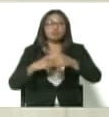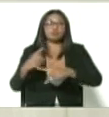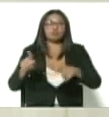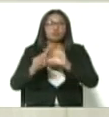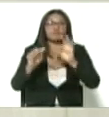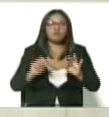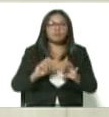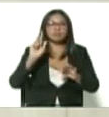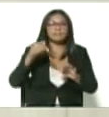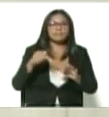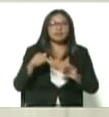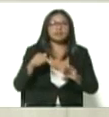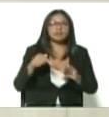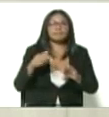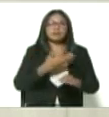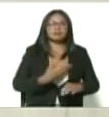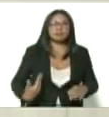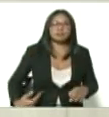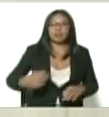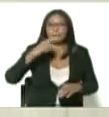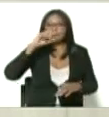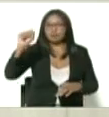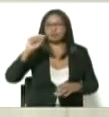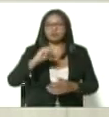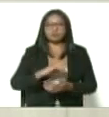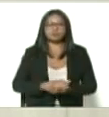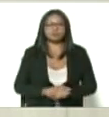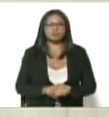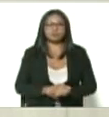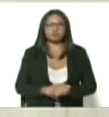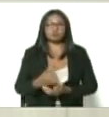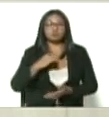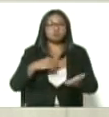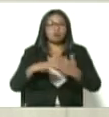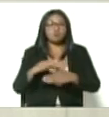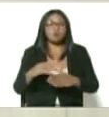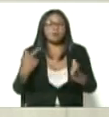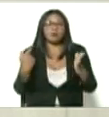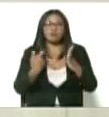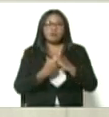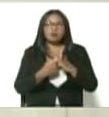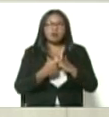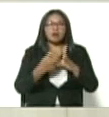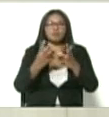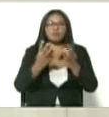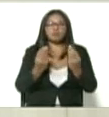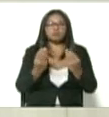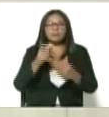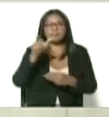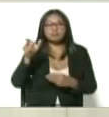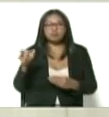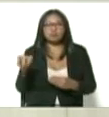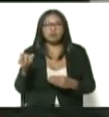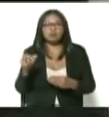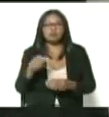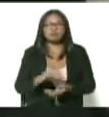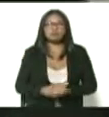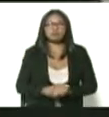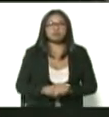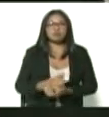el presidente Nicolás Maduro, nosotros vamos a vacunar a gran cantidad de la población venezolana,